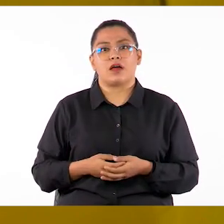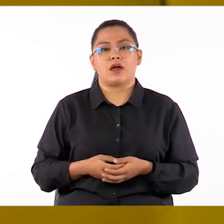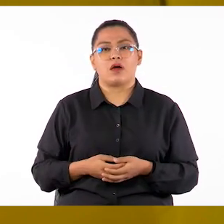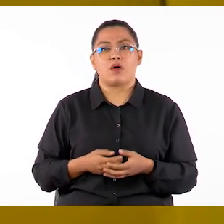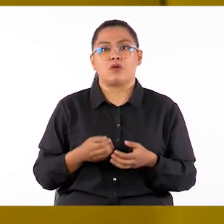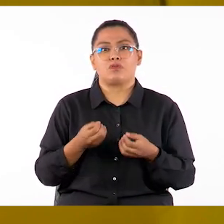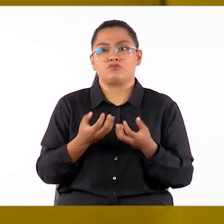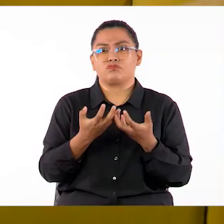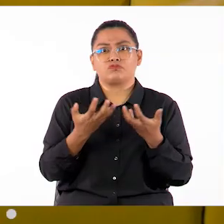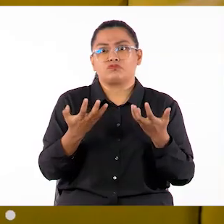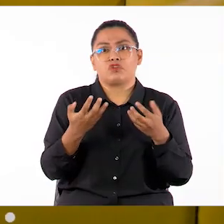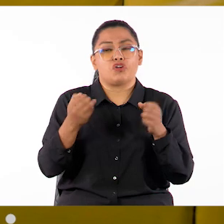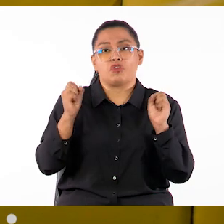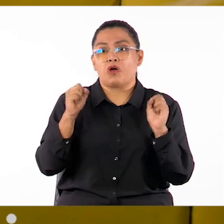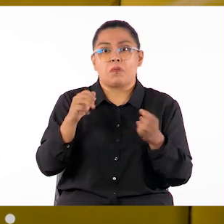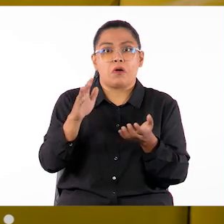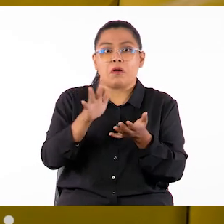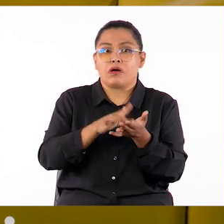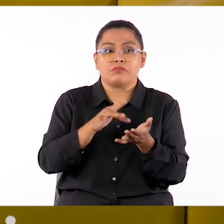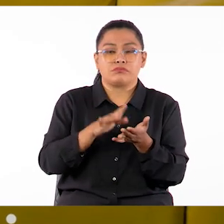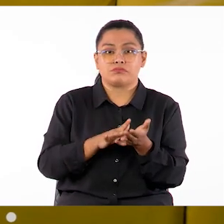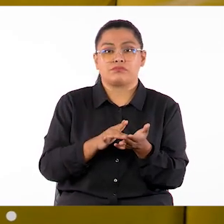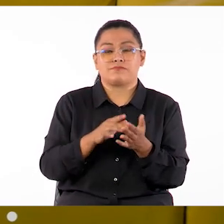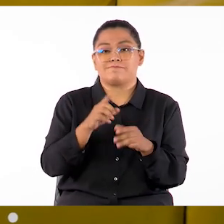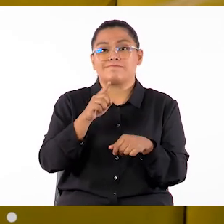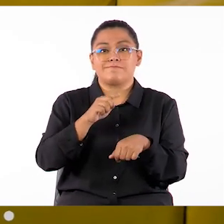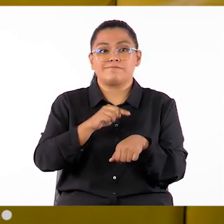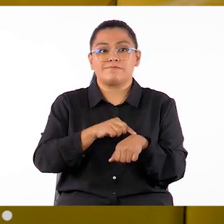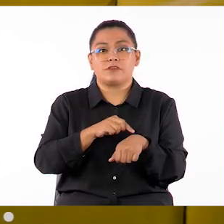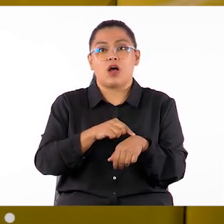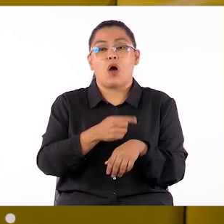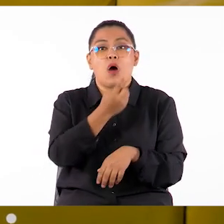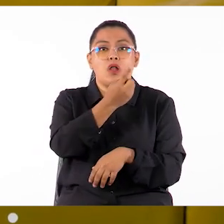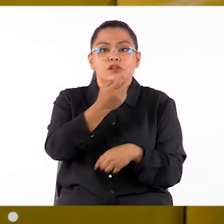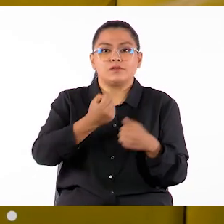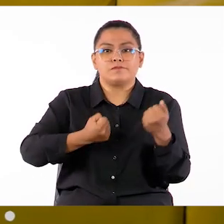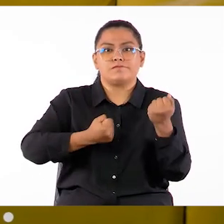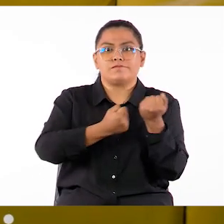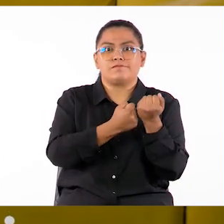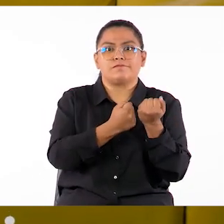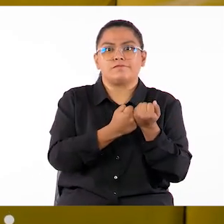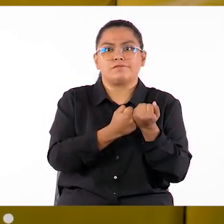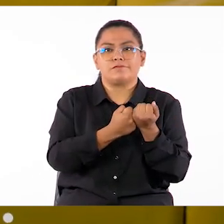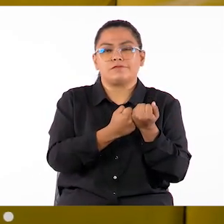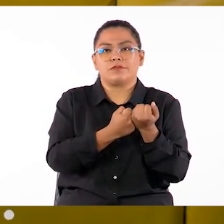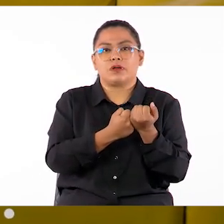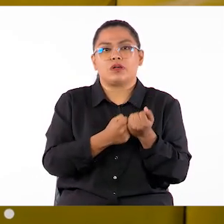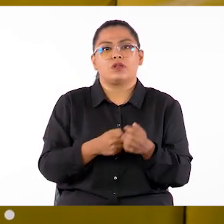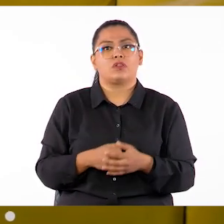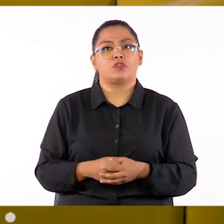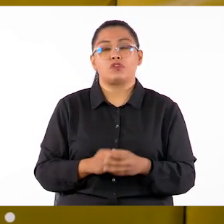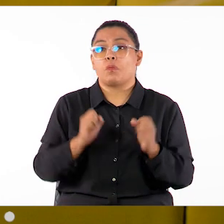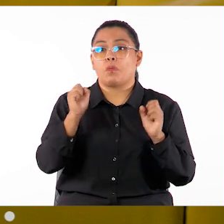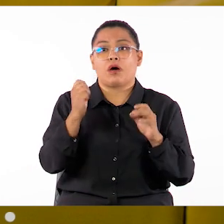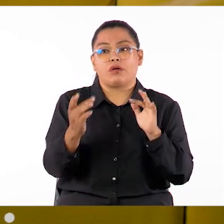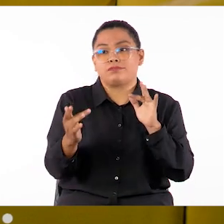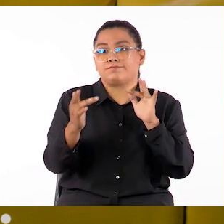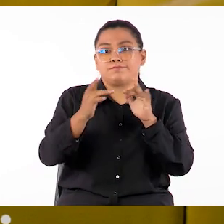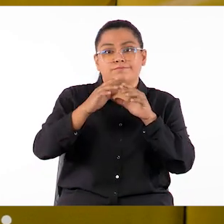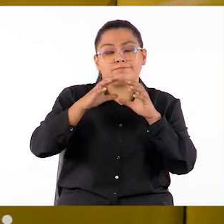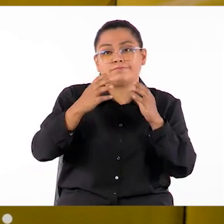viable y provechoso. Si los asistentes no cuentan con medios apropiados para conectarse.